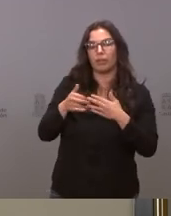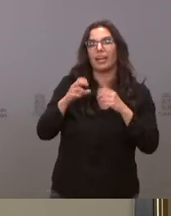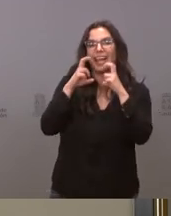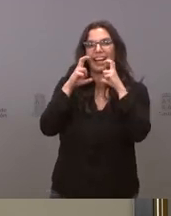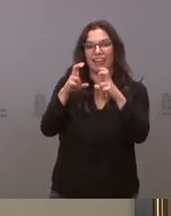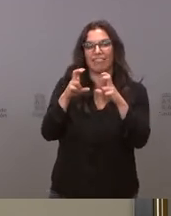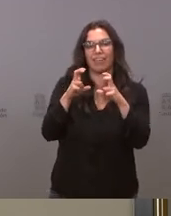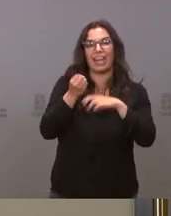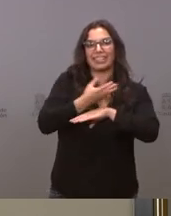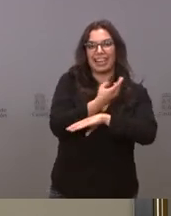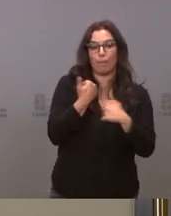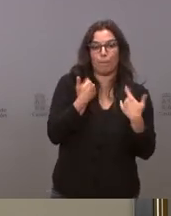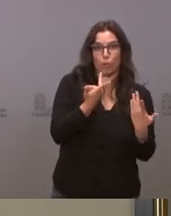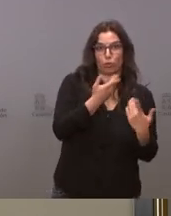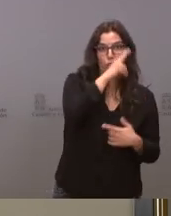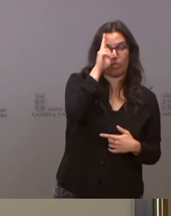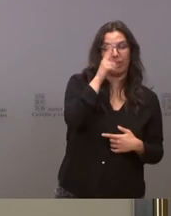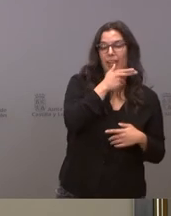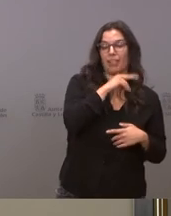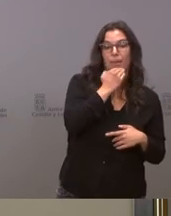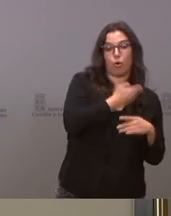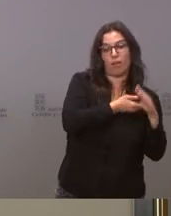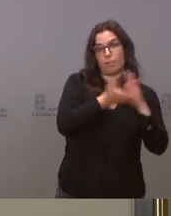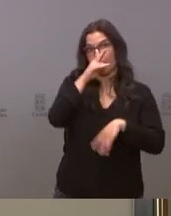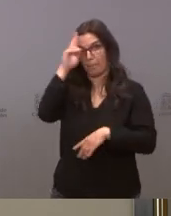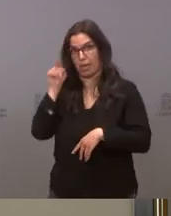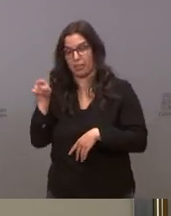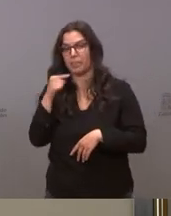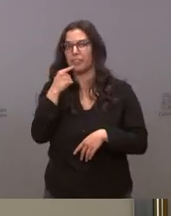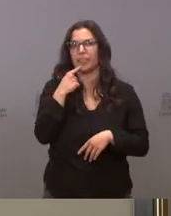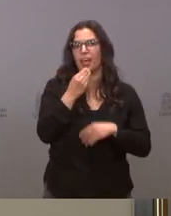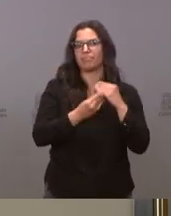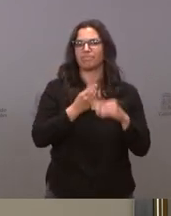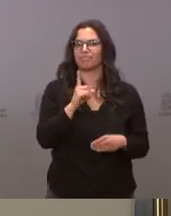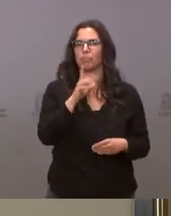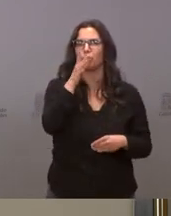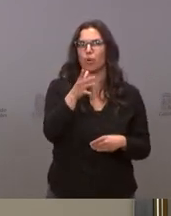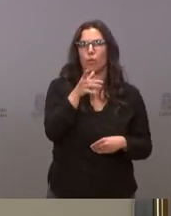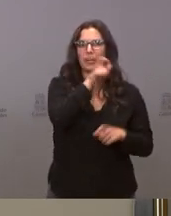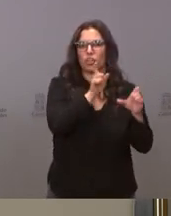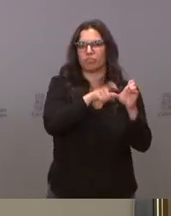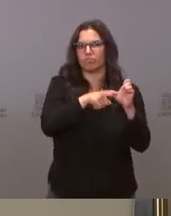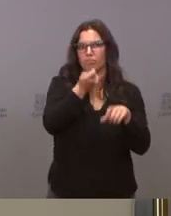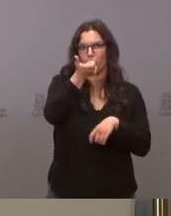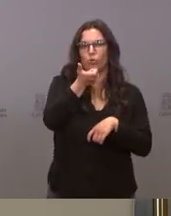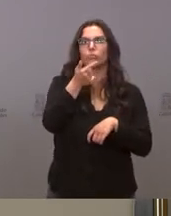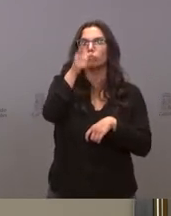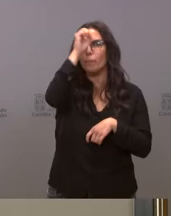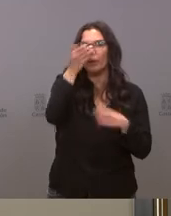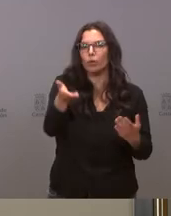madrugador de Zamora a Madrid que parece que descartan recuperarlo porque carece de demanda no sé si tiene alguna opinión a ese respecto